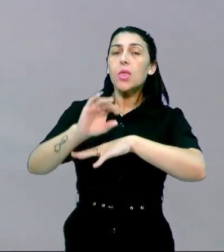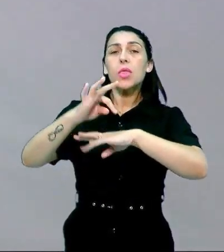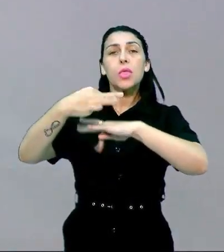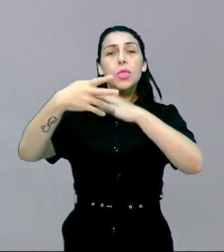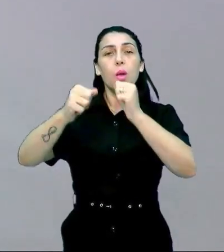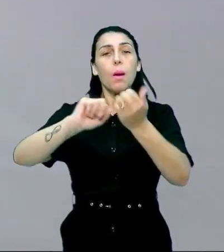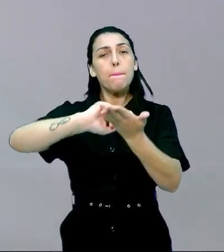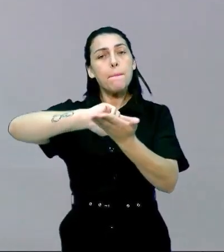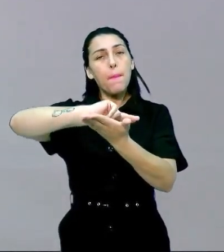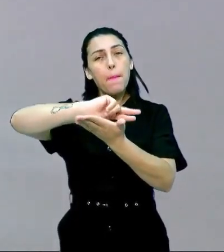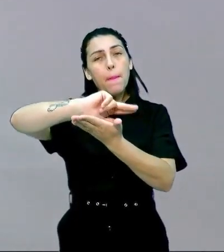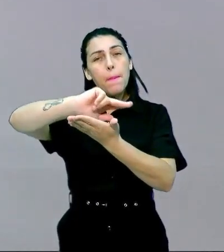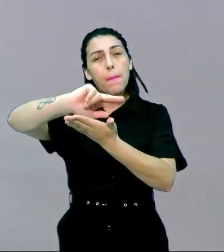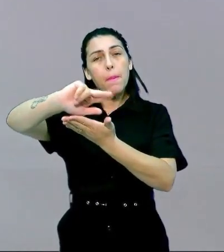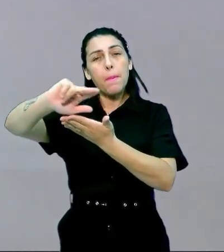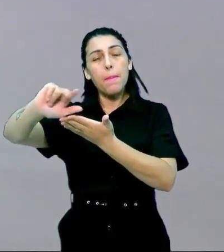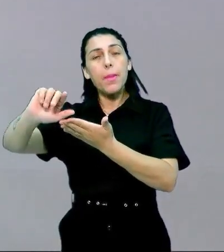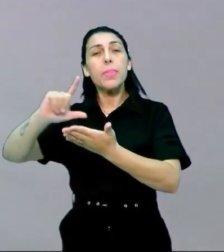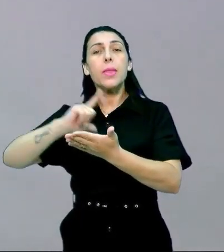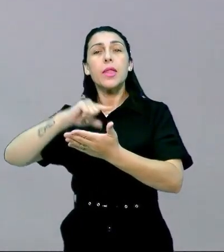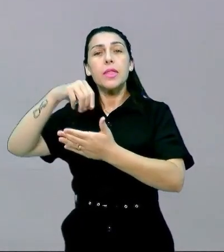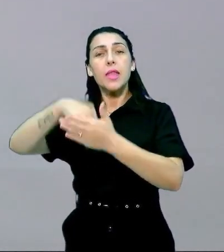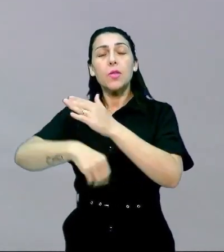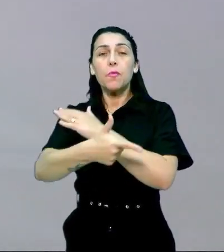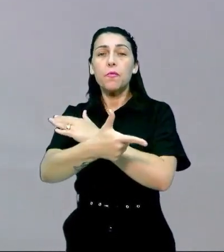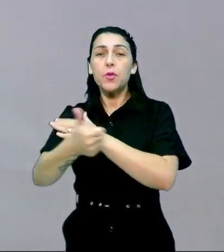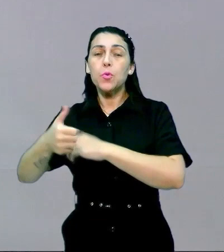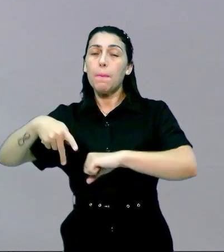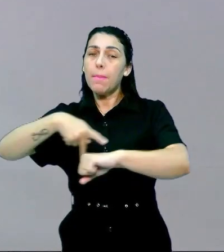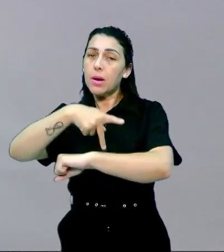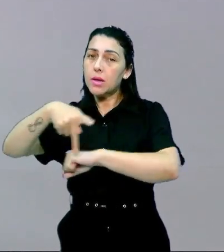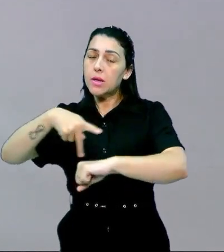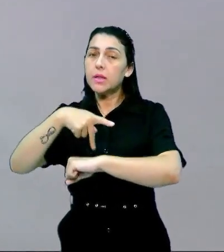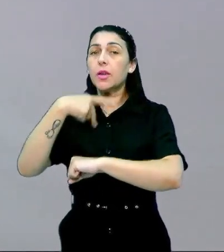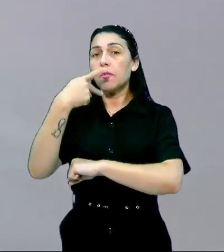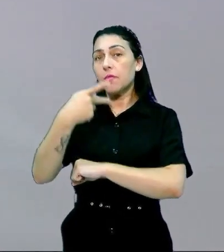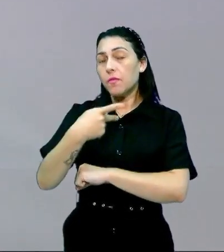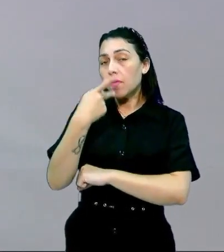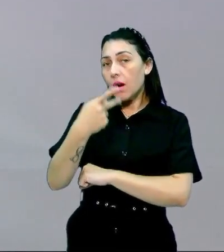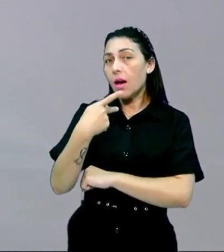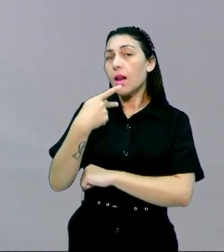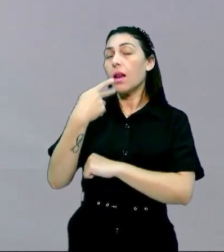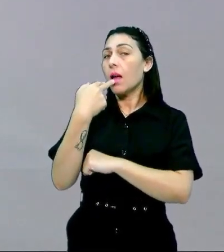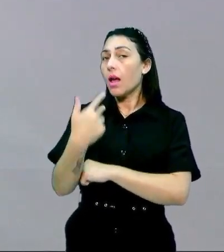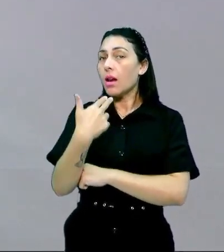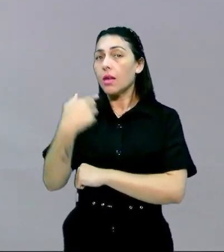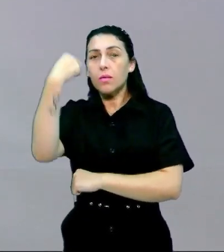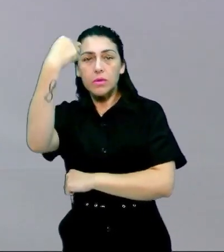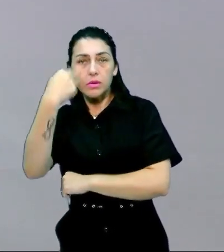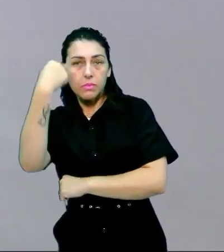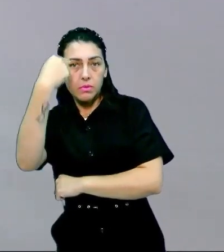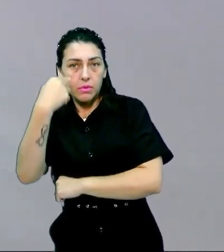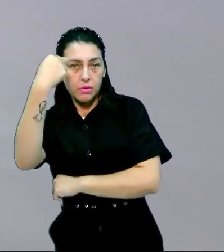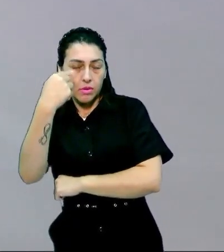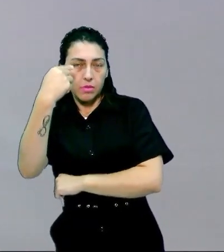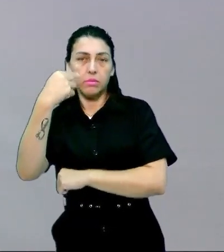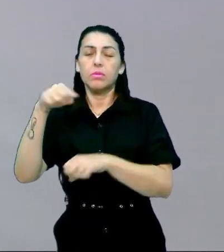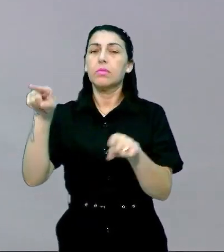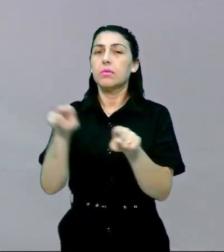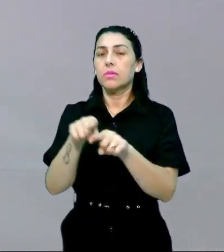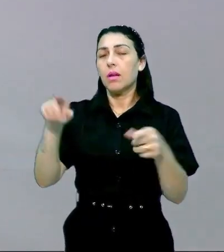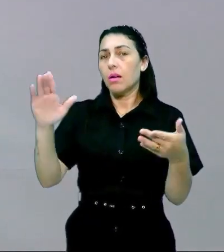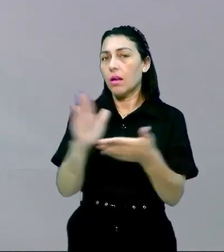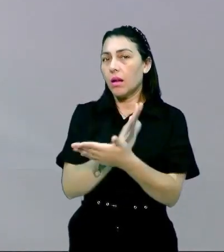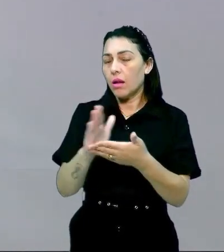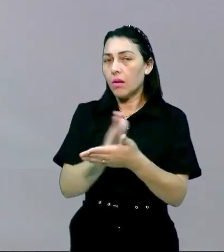las diversidades contidas dentro de los 21 países que hablan español tendo en vista que a veces